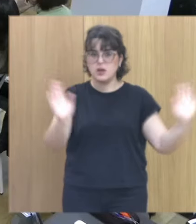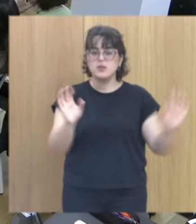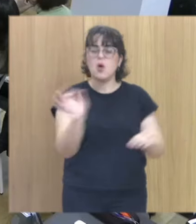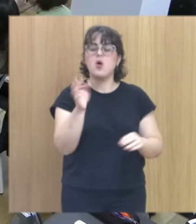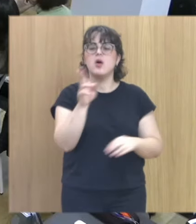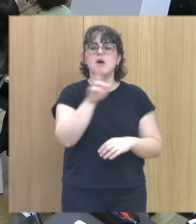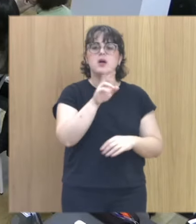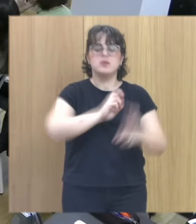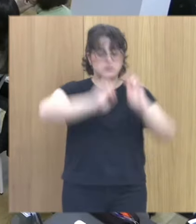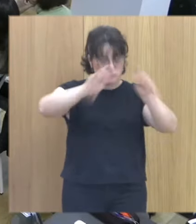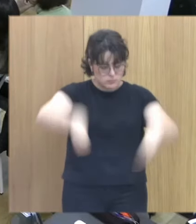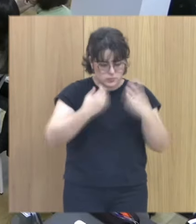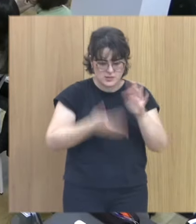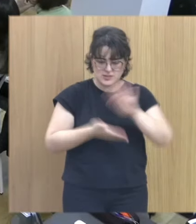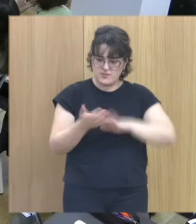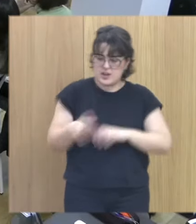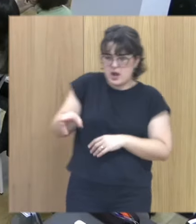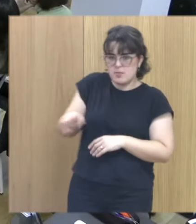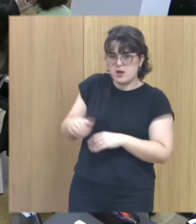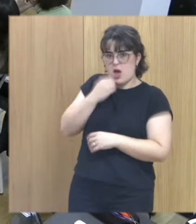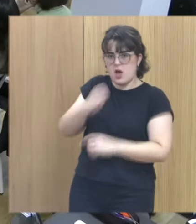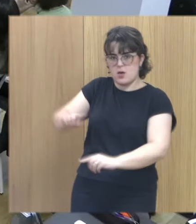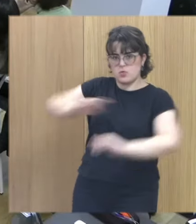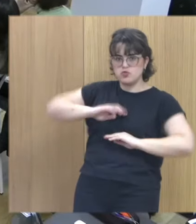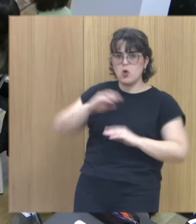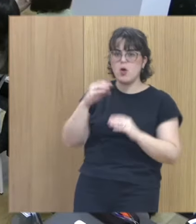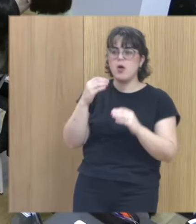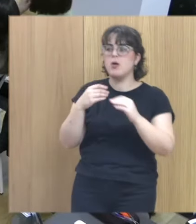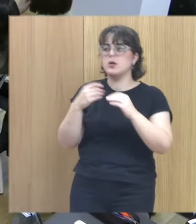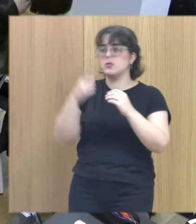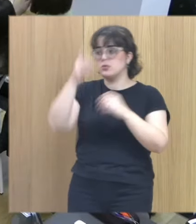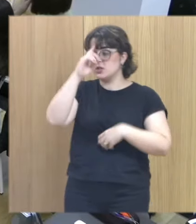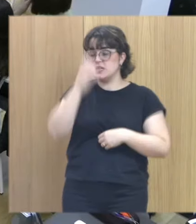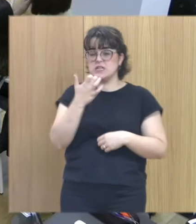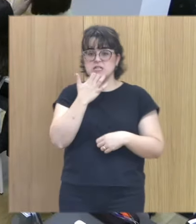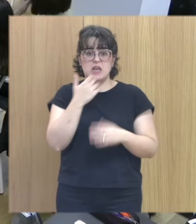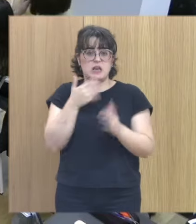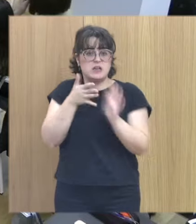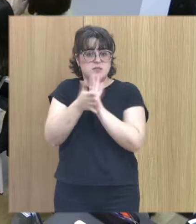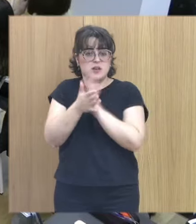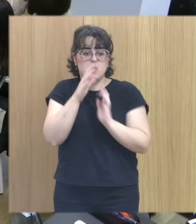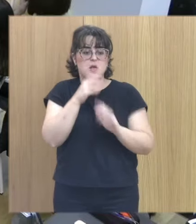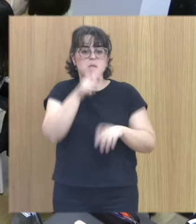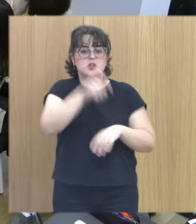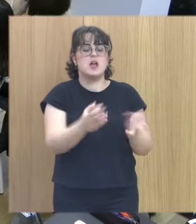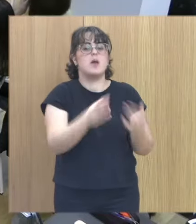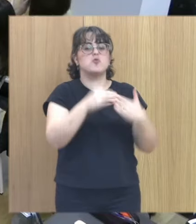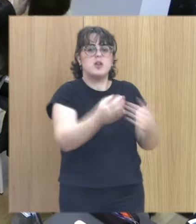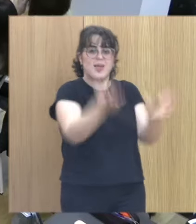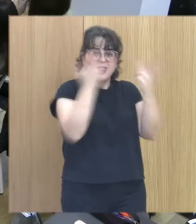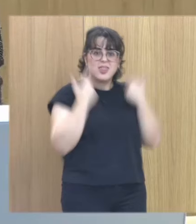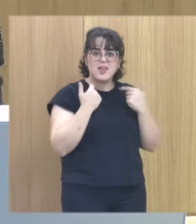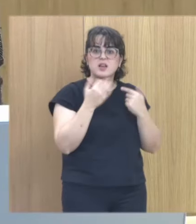restablecer un poco era con un hermano que abusó de ella entonces bueno no sé si si puedes comentar algo por esa prisa que puede tener también la paciente y que